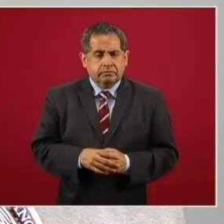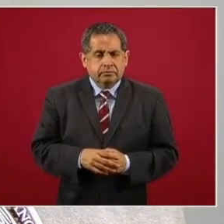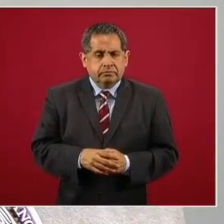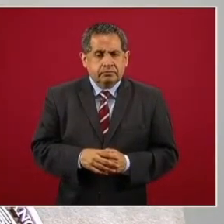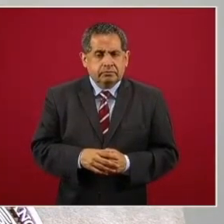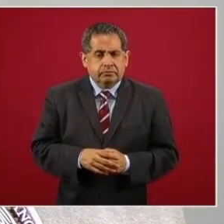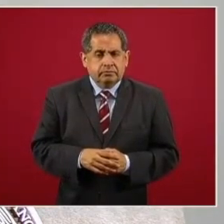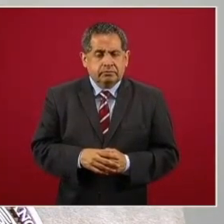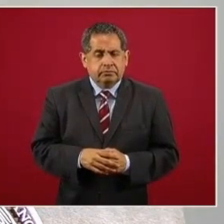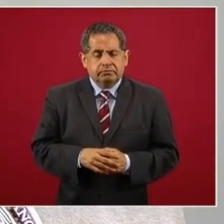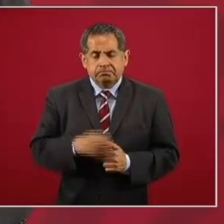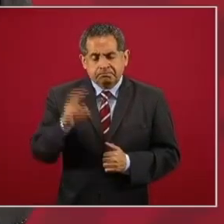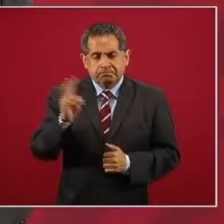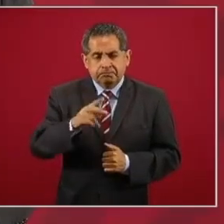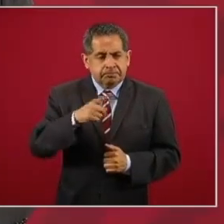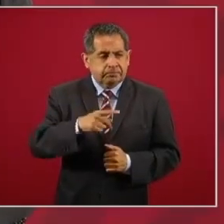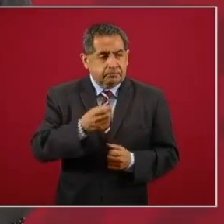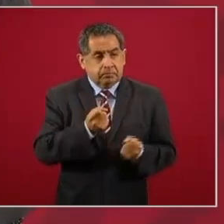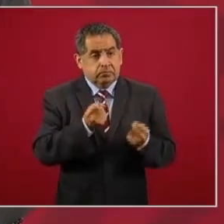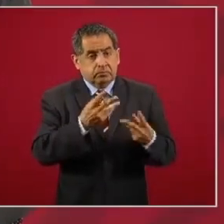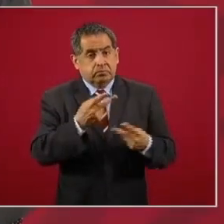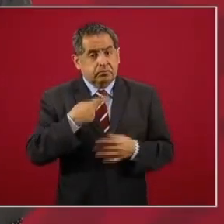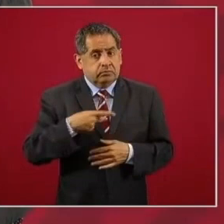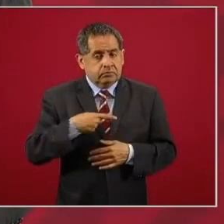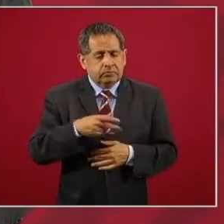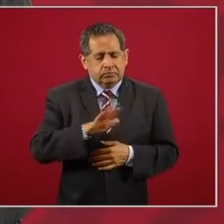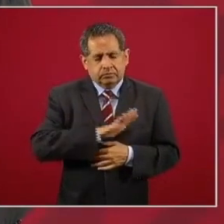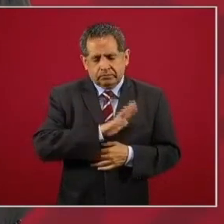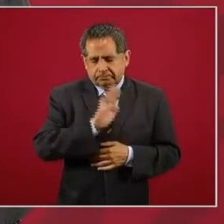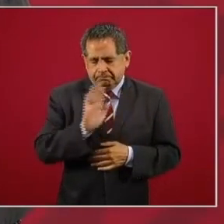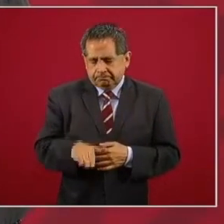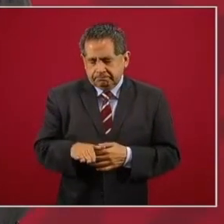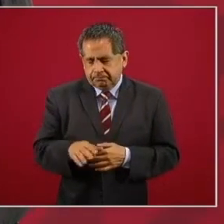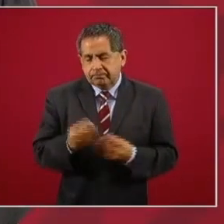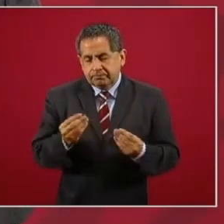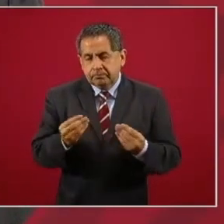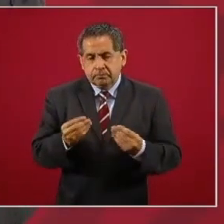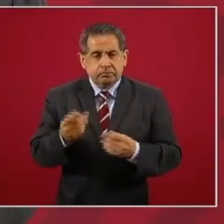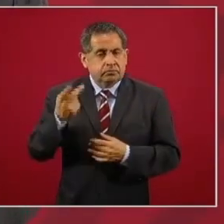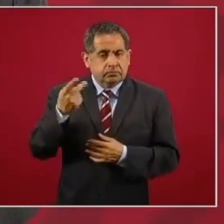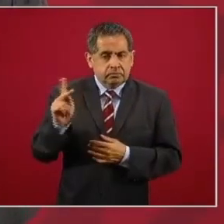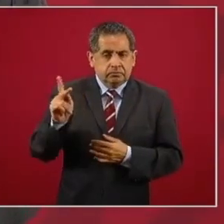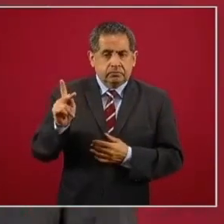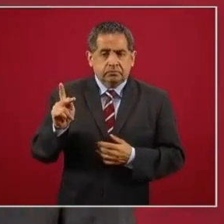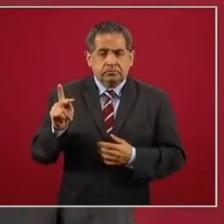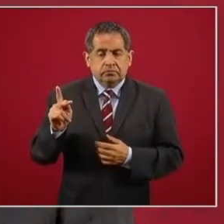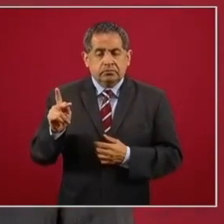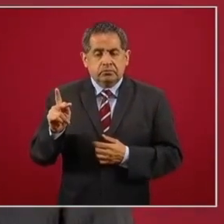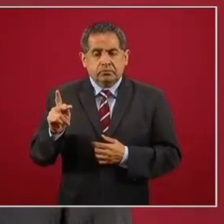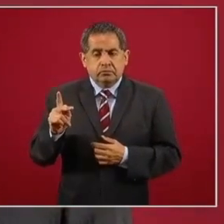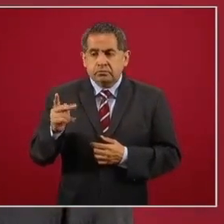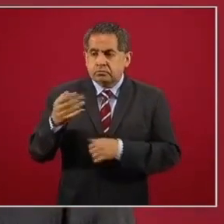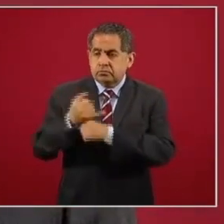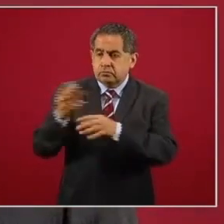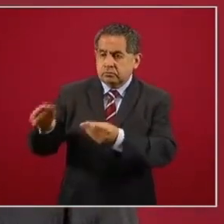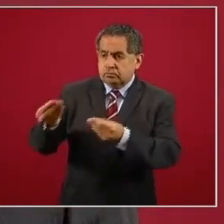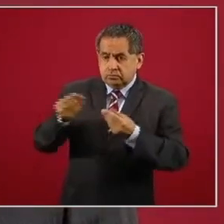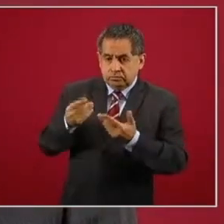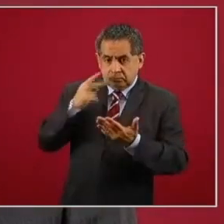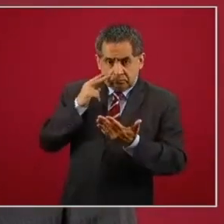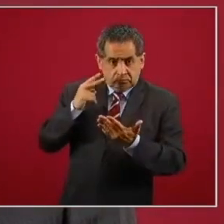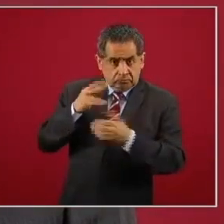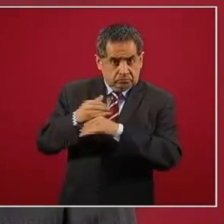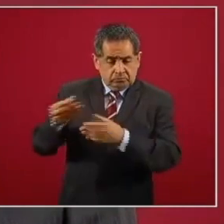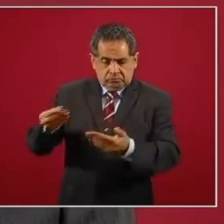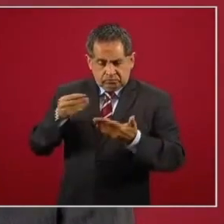le causa la muerte a muchas personas, pero, de acuerdo al informe que tenemos,